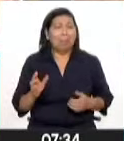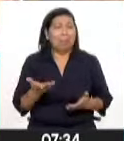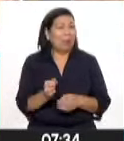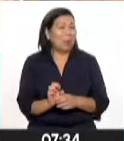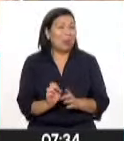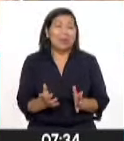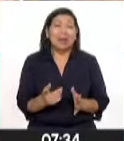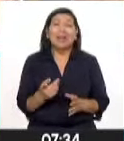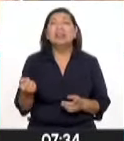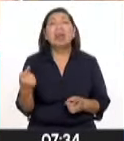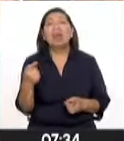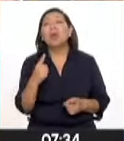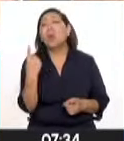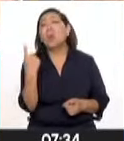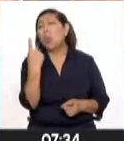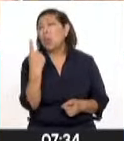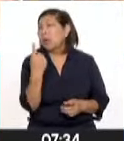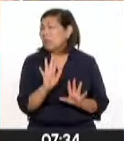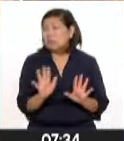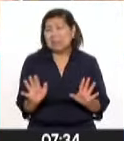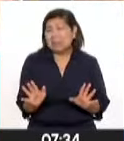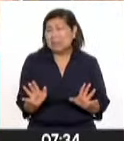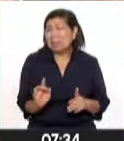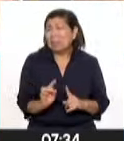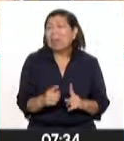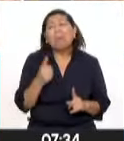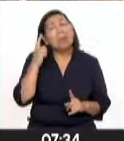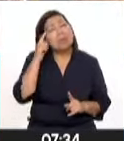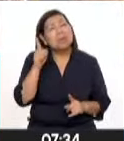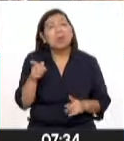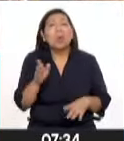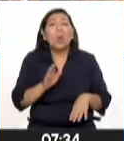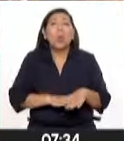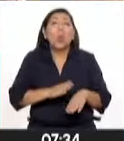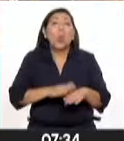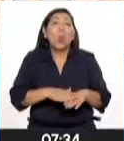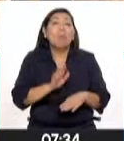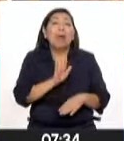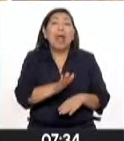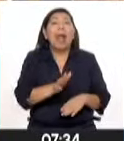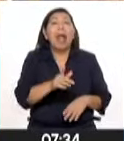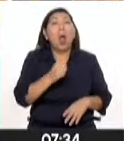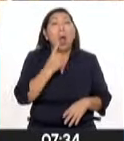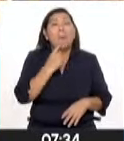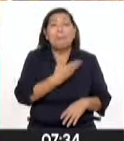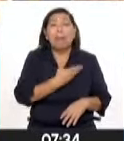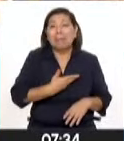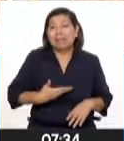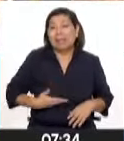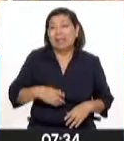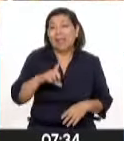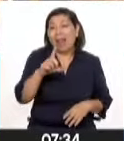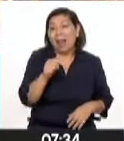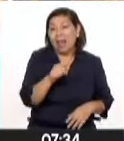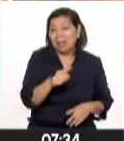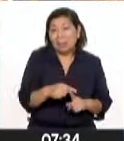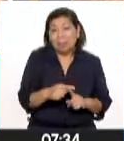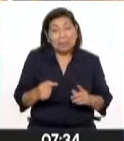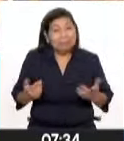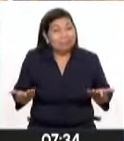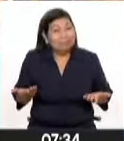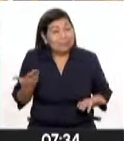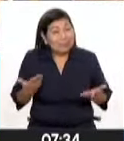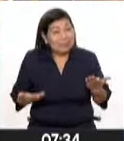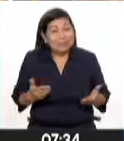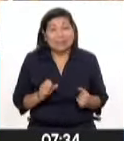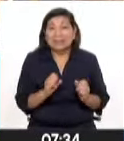Esa es la acusación única que se le hace. Y por eso creo que políticamente han manejado para que, de todas maneras,